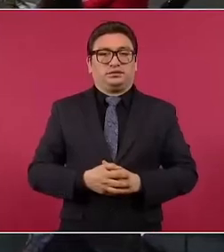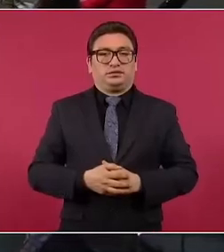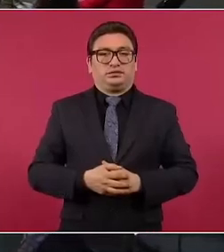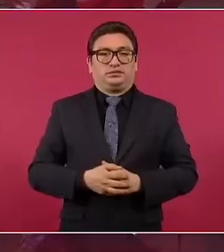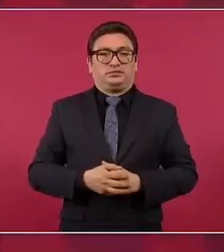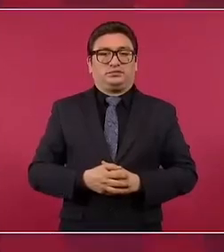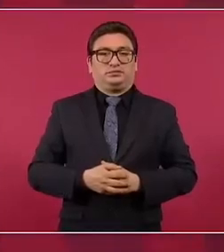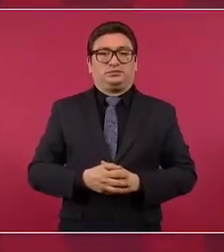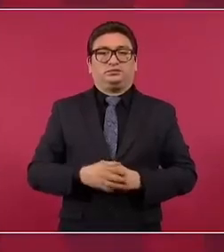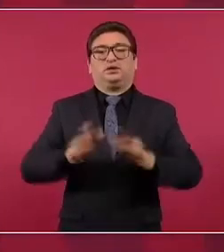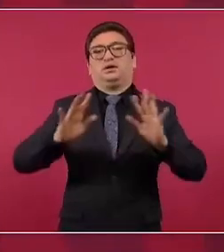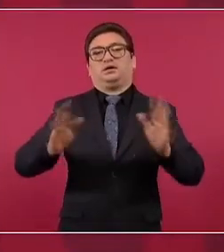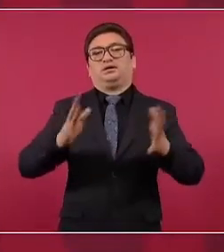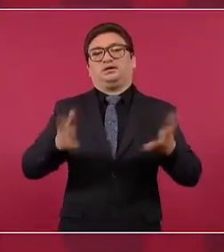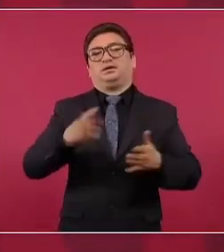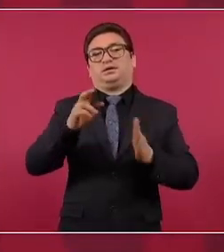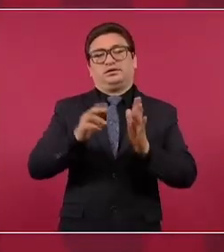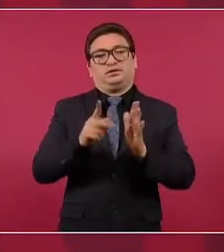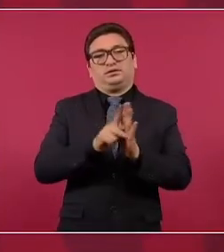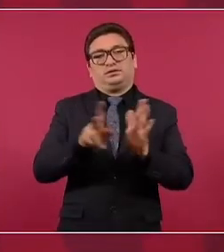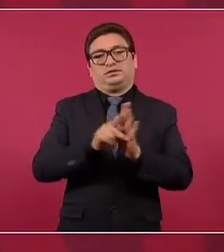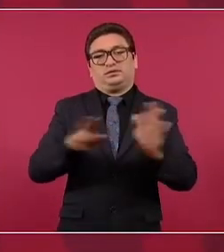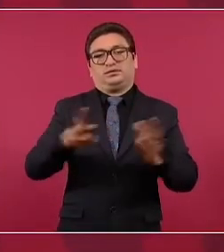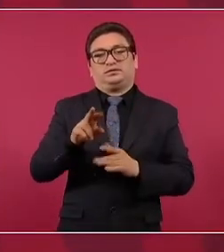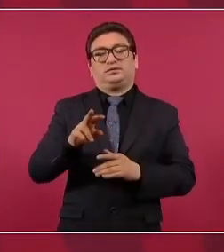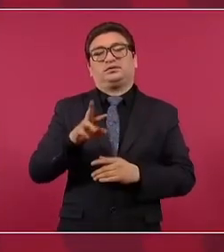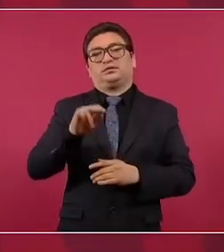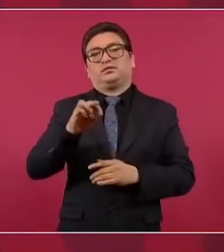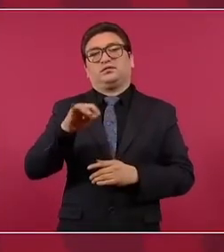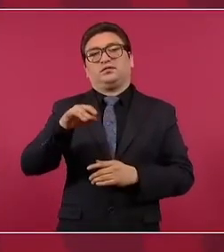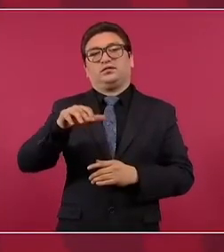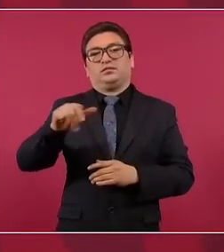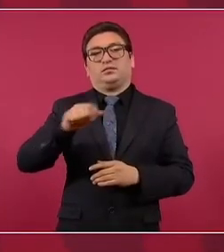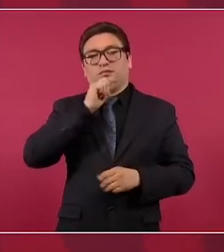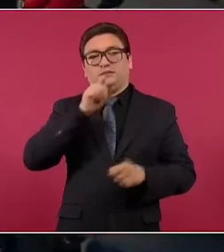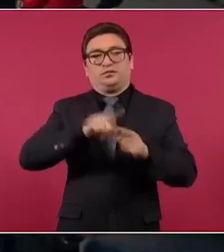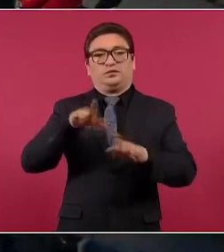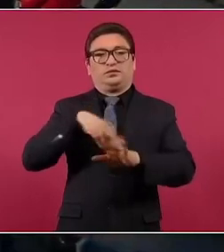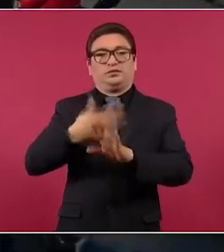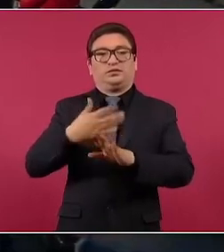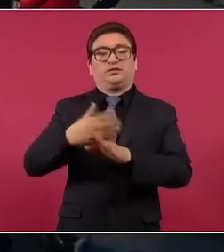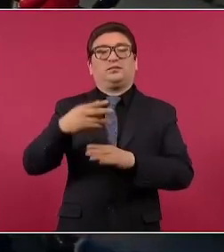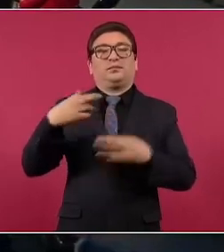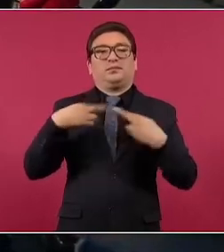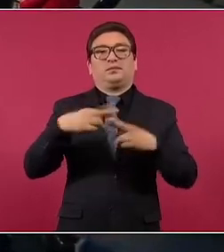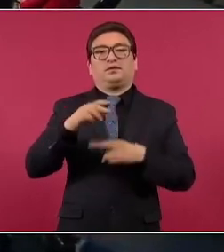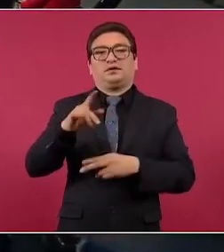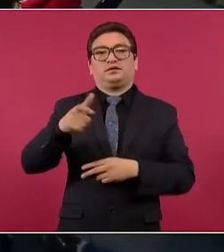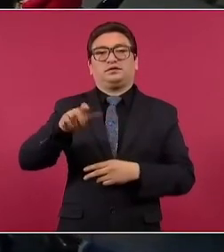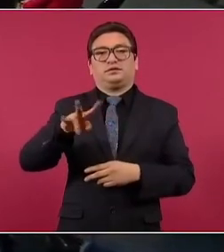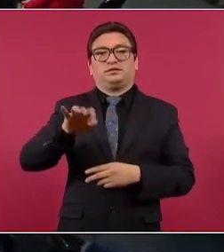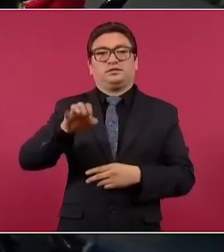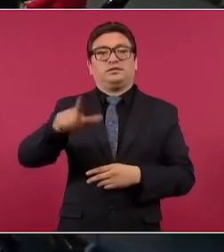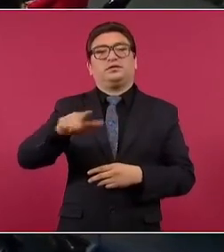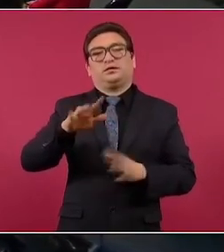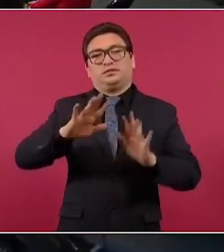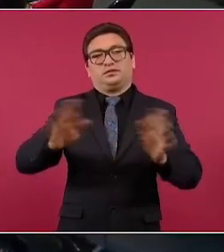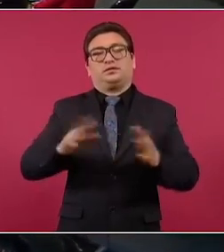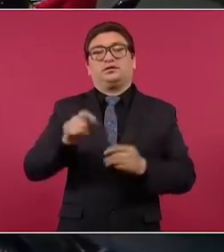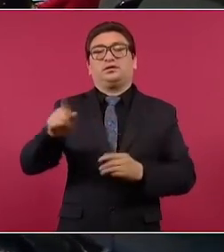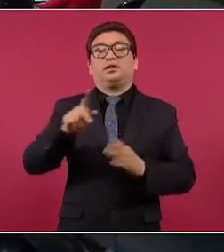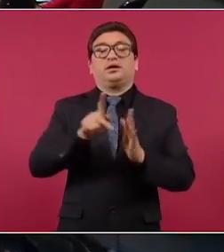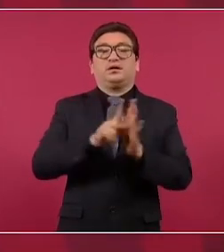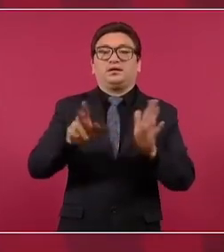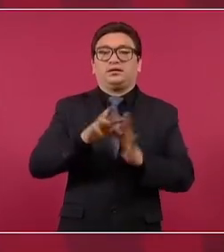Y el Reforma también está en contra de la maestra Esquivel, el Reforma lo que